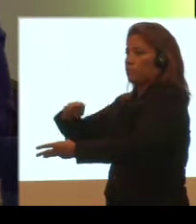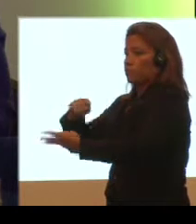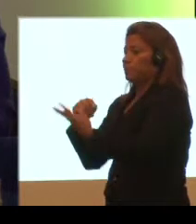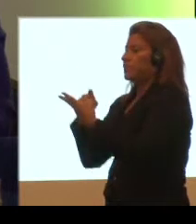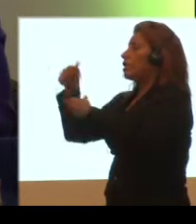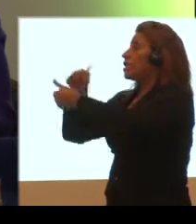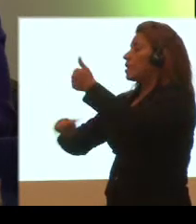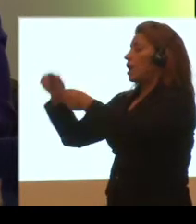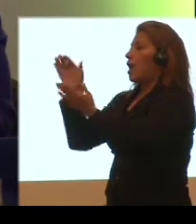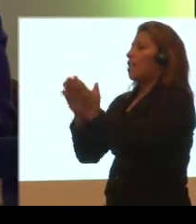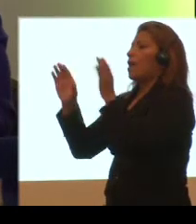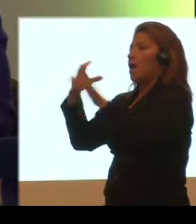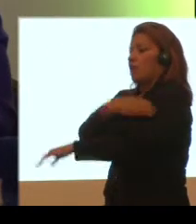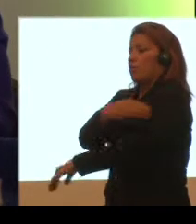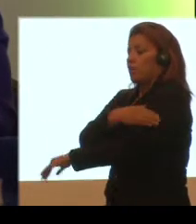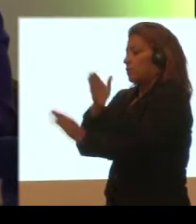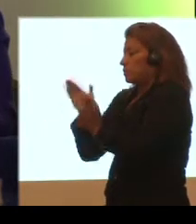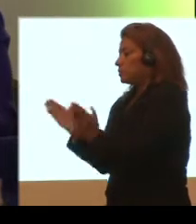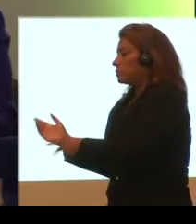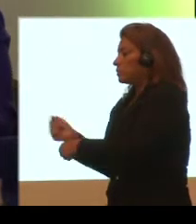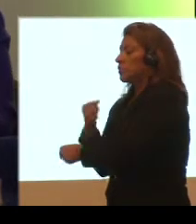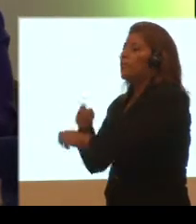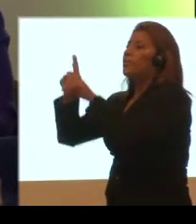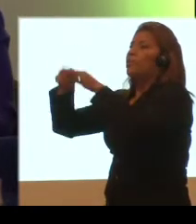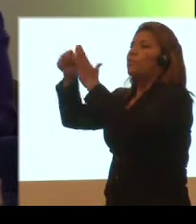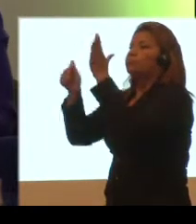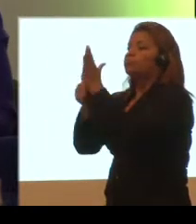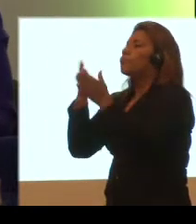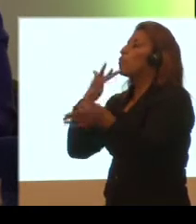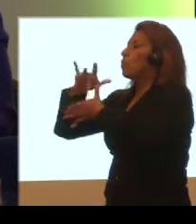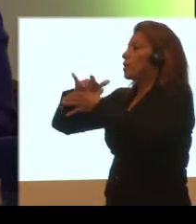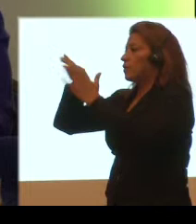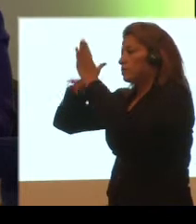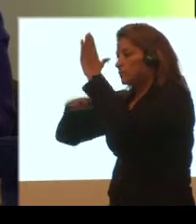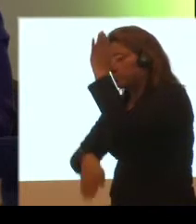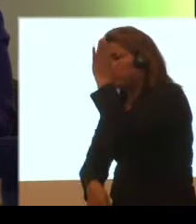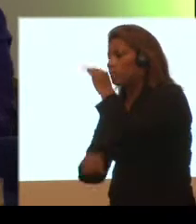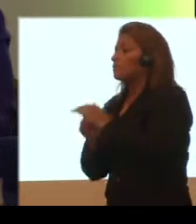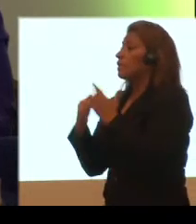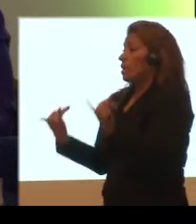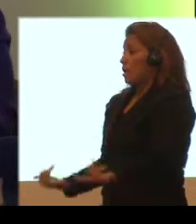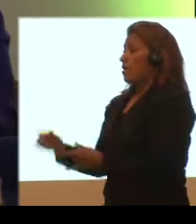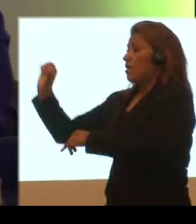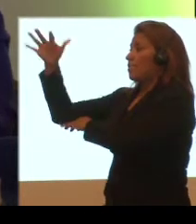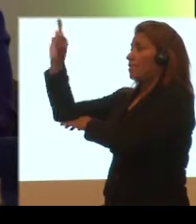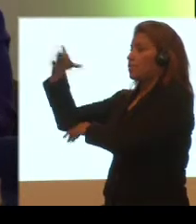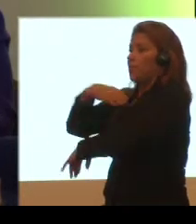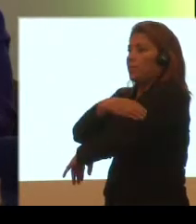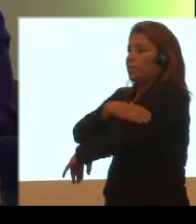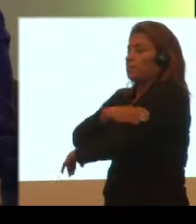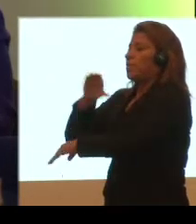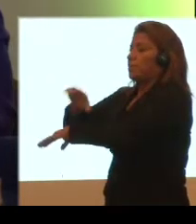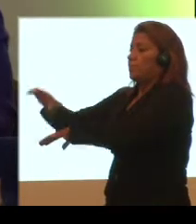Cada comité trabaja con base en una agenda de reducción de riesgos. Al momento existen 19 comités